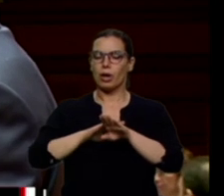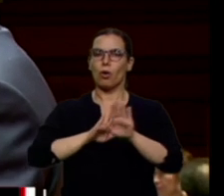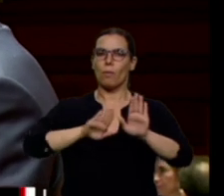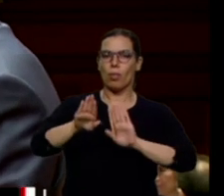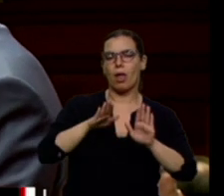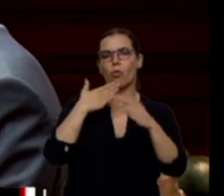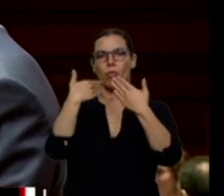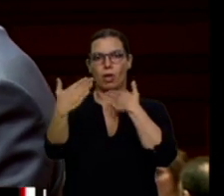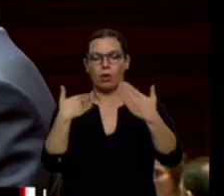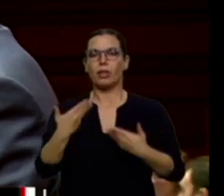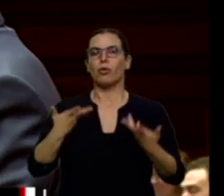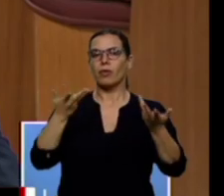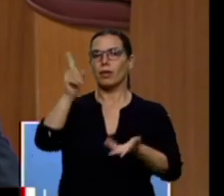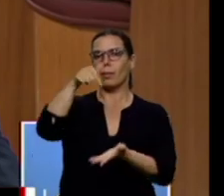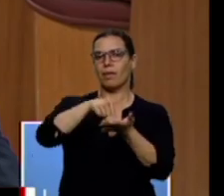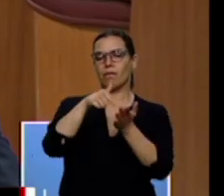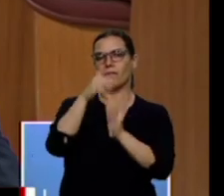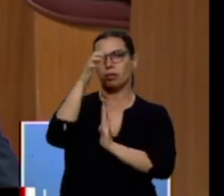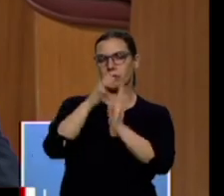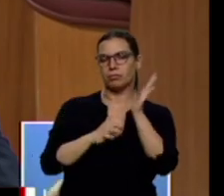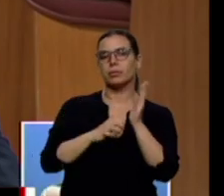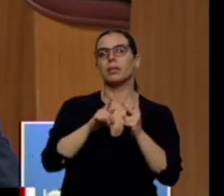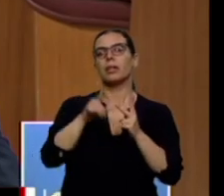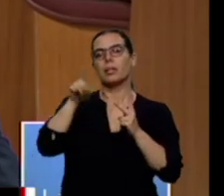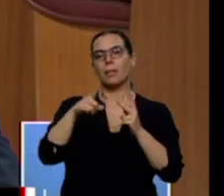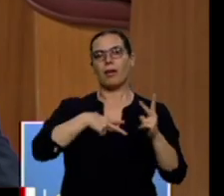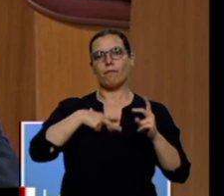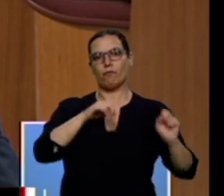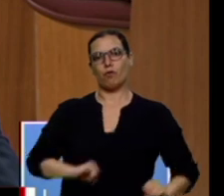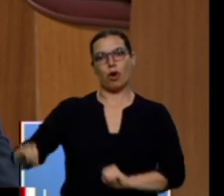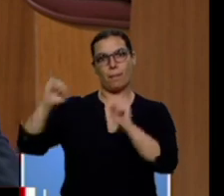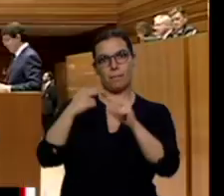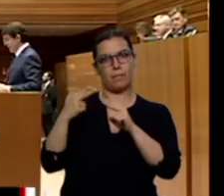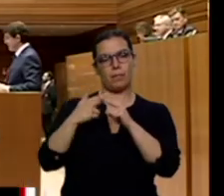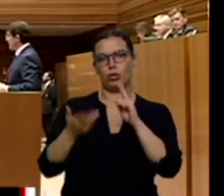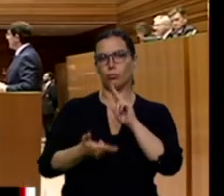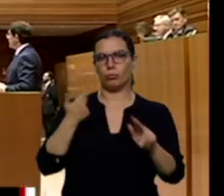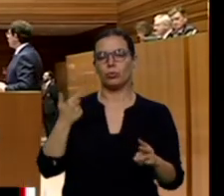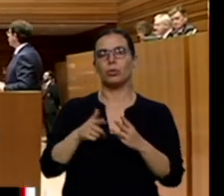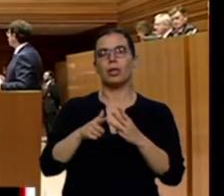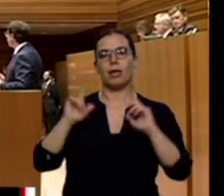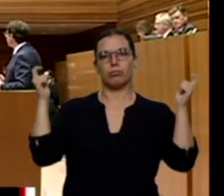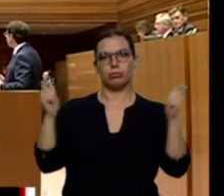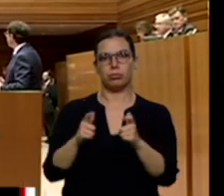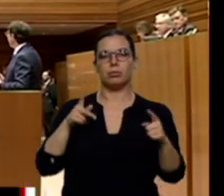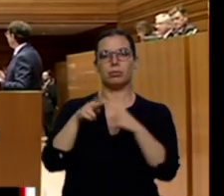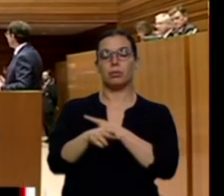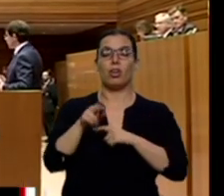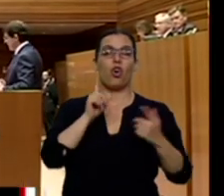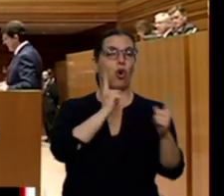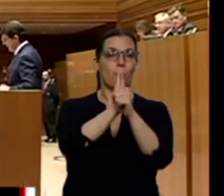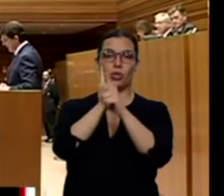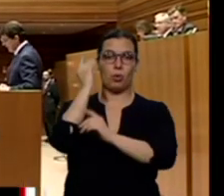más favorable, la supresión de los aforamientos y luchar contra la despoblación. La oposición cree que no hay nada nuevo y que el gobierno PP-Ciudadanos